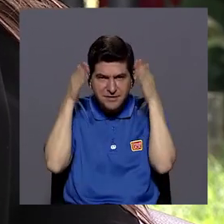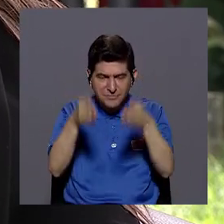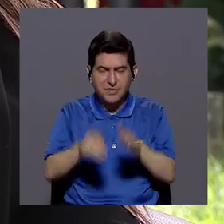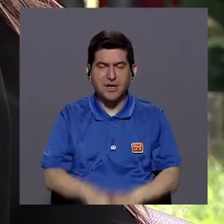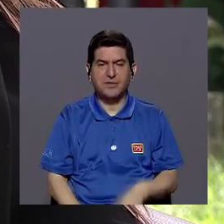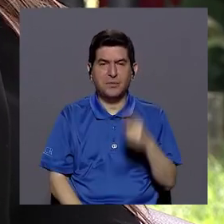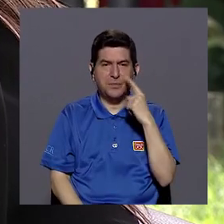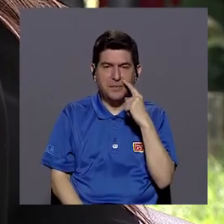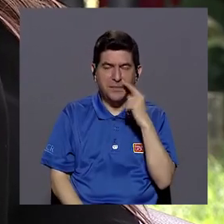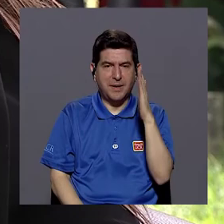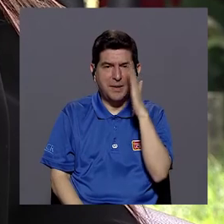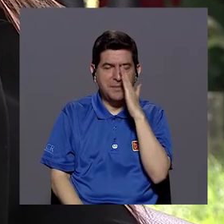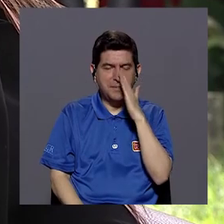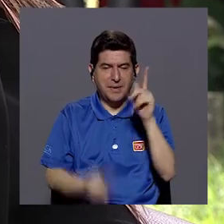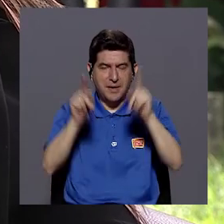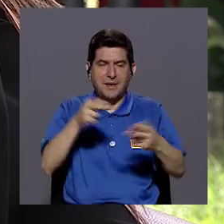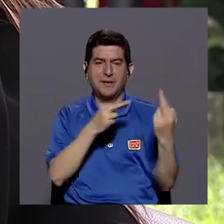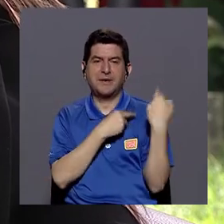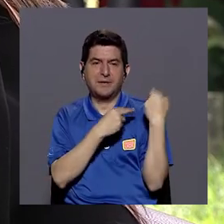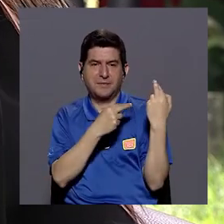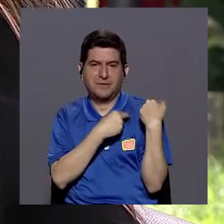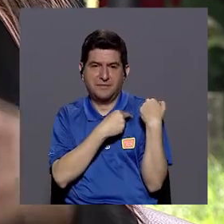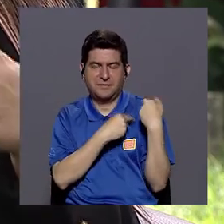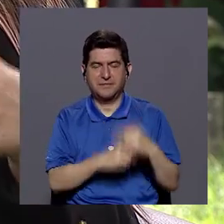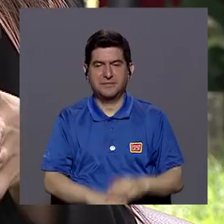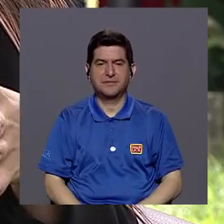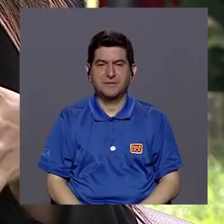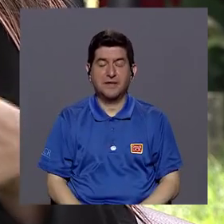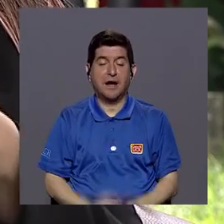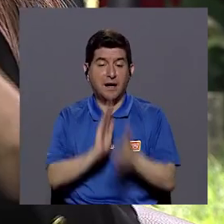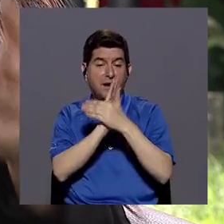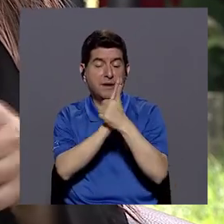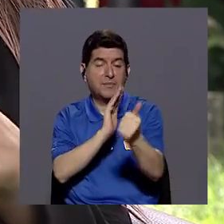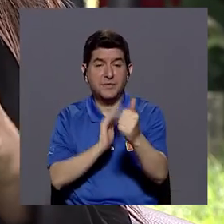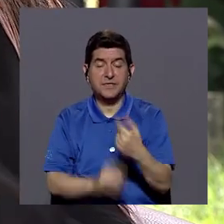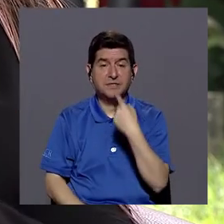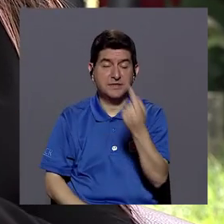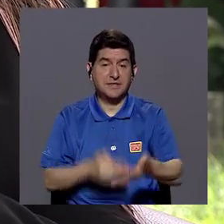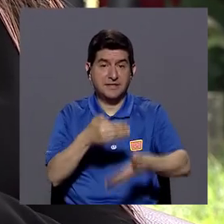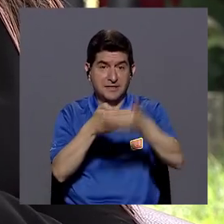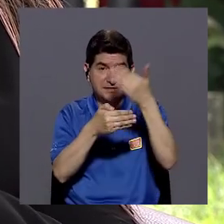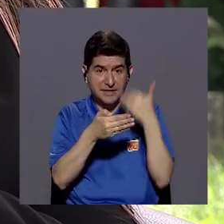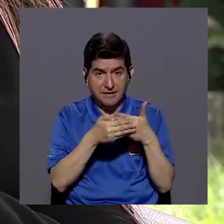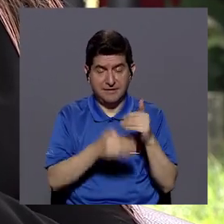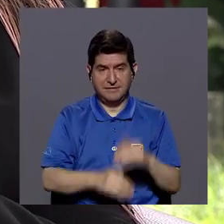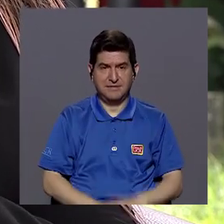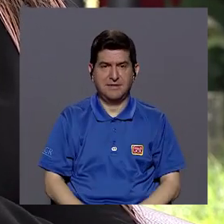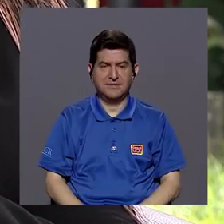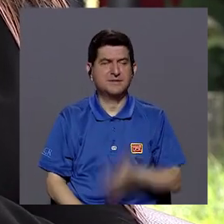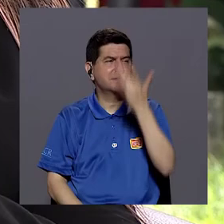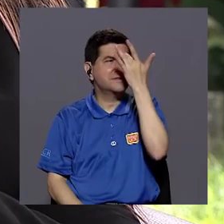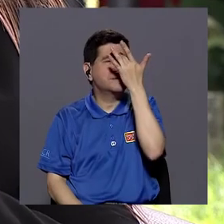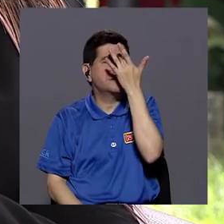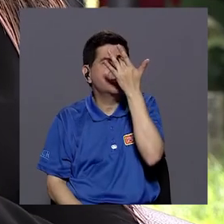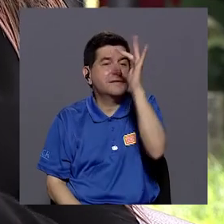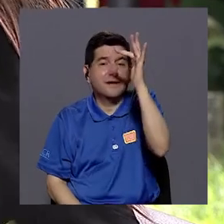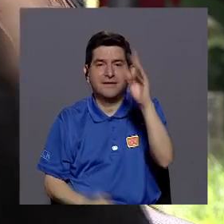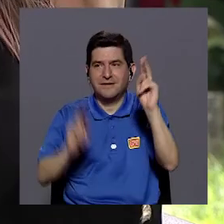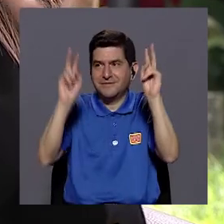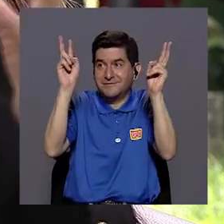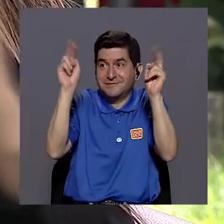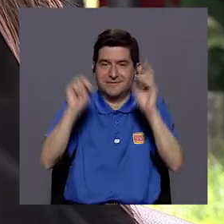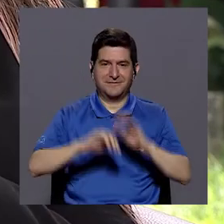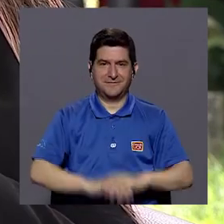como papás, mamás y personas encargadas en potenciar lo que hablábamos en el set anterior. Que es inteligencia. Que es la